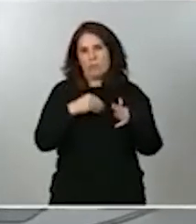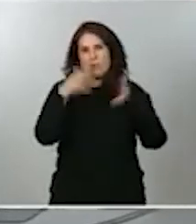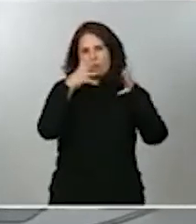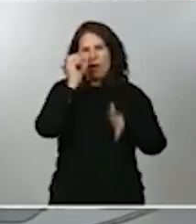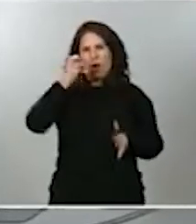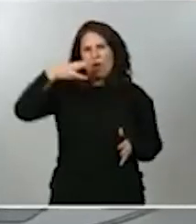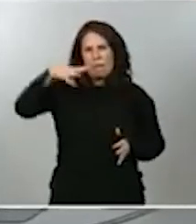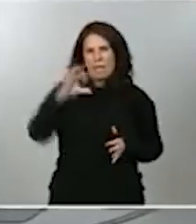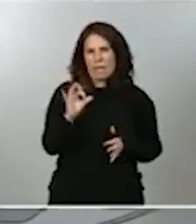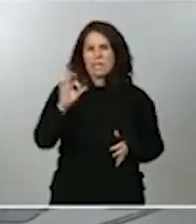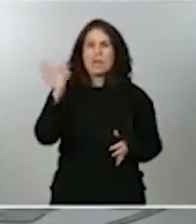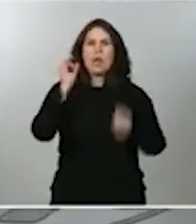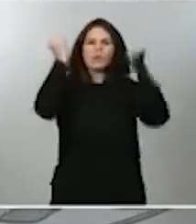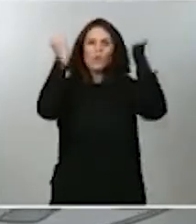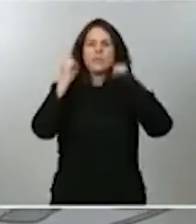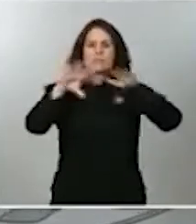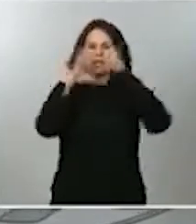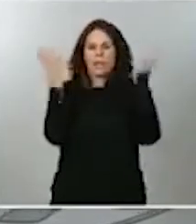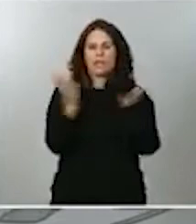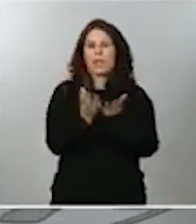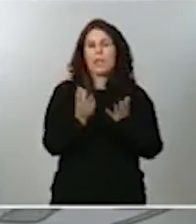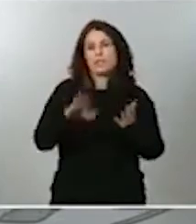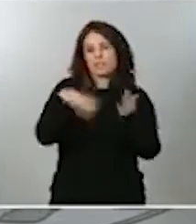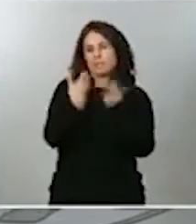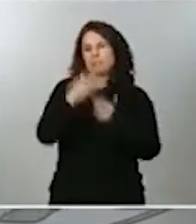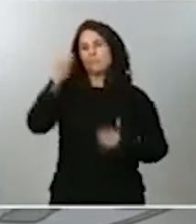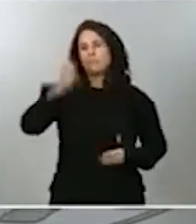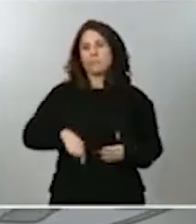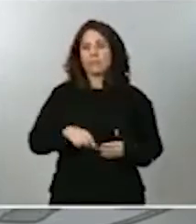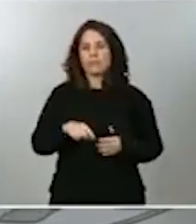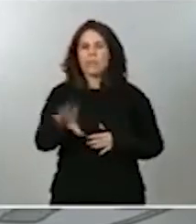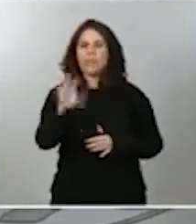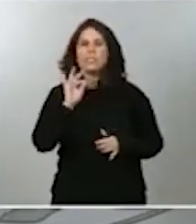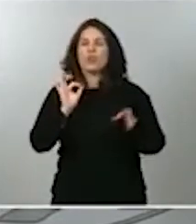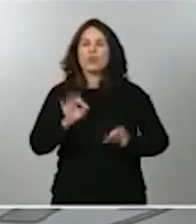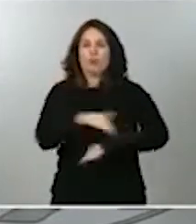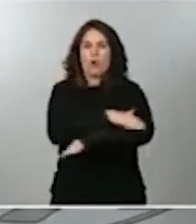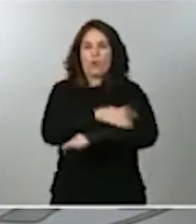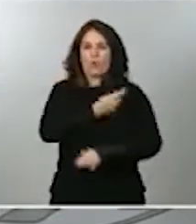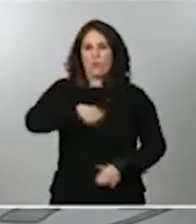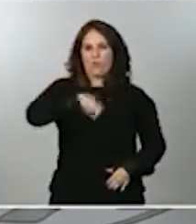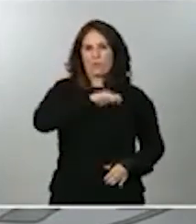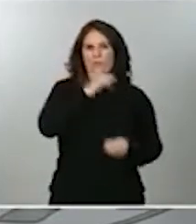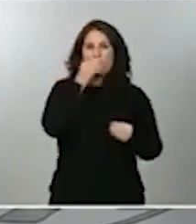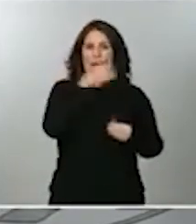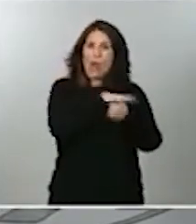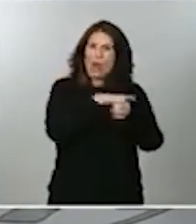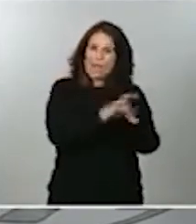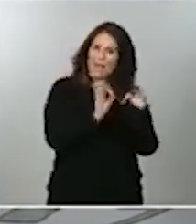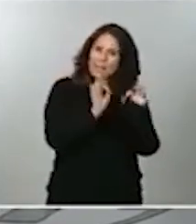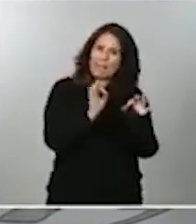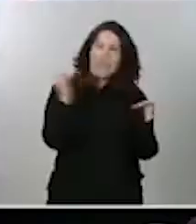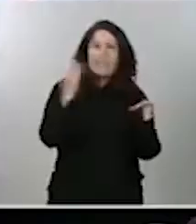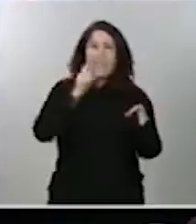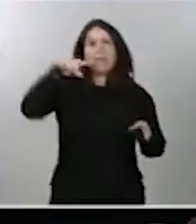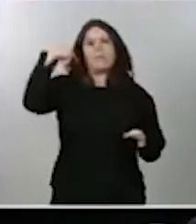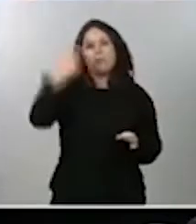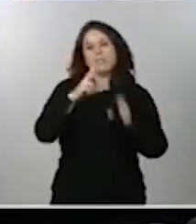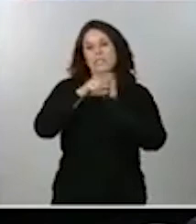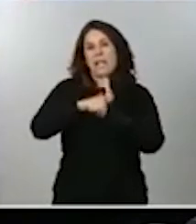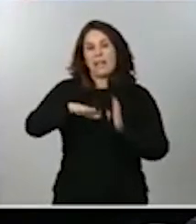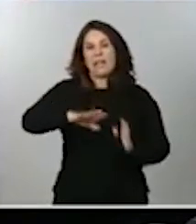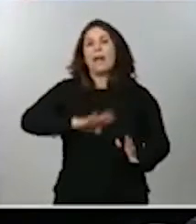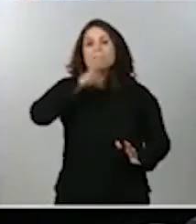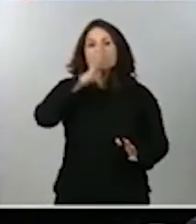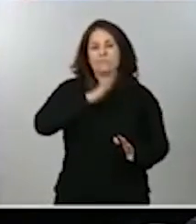internacionales y, como así también, lo ha decidido el Gobierno de España. Entrando ya en el orden del día, el Consejo